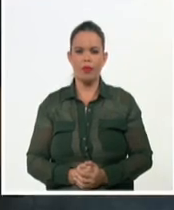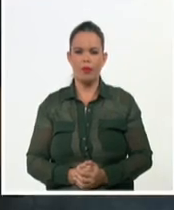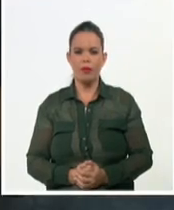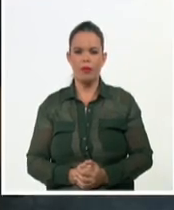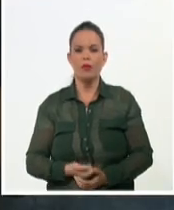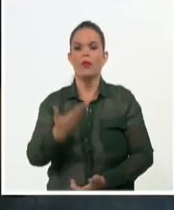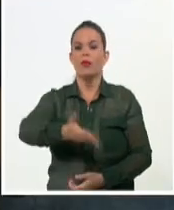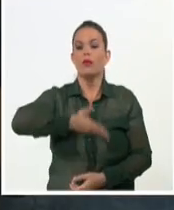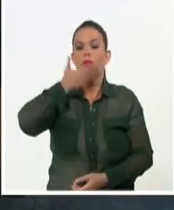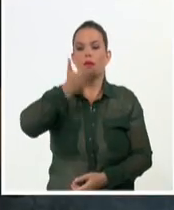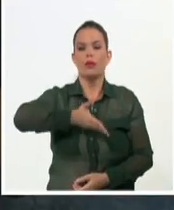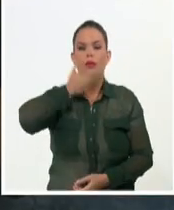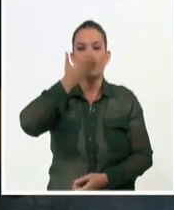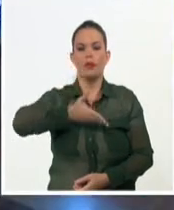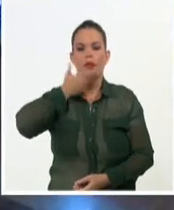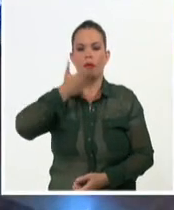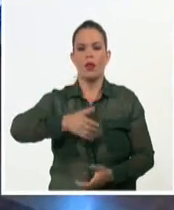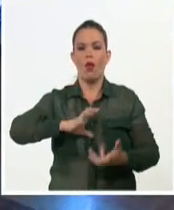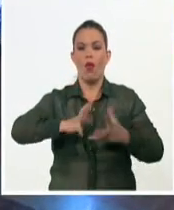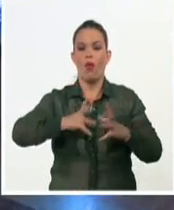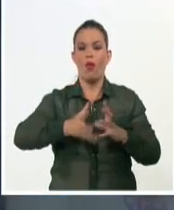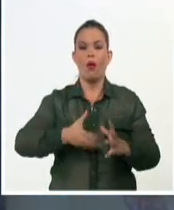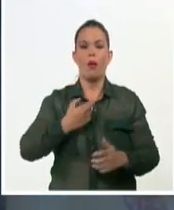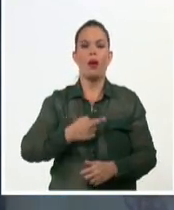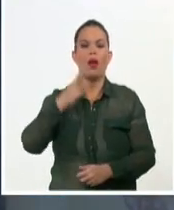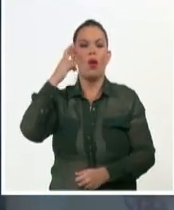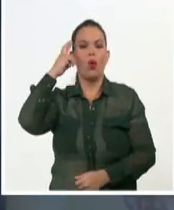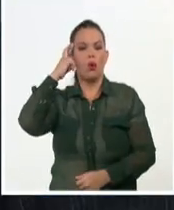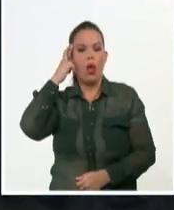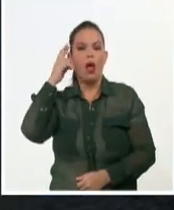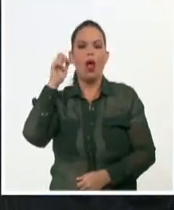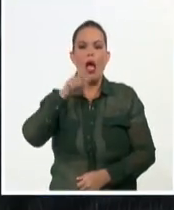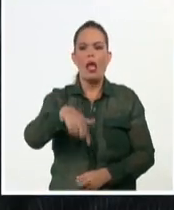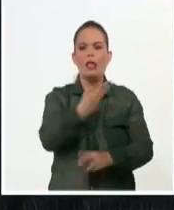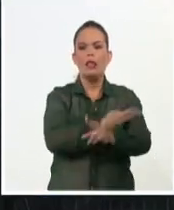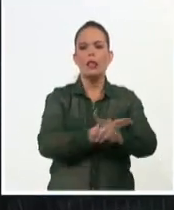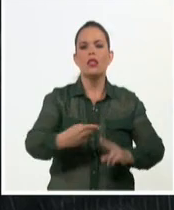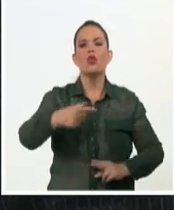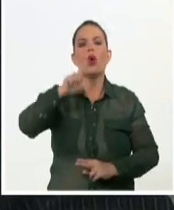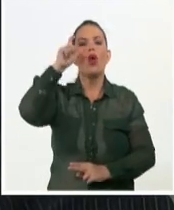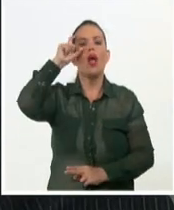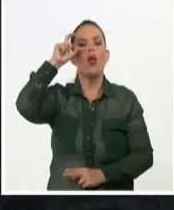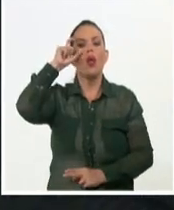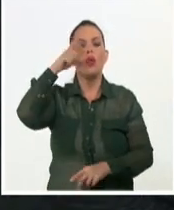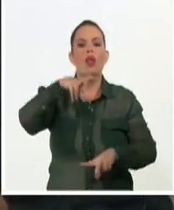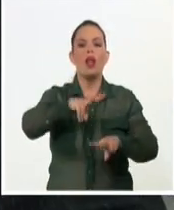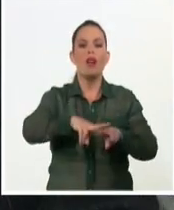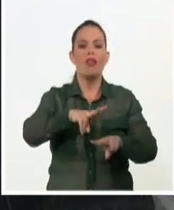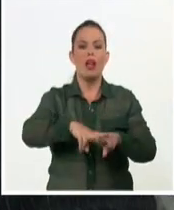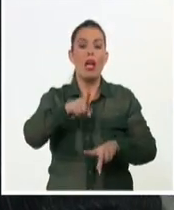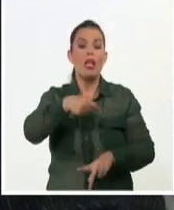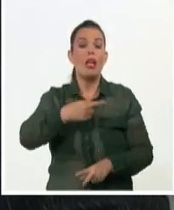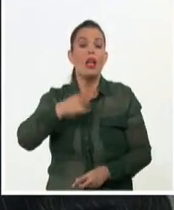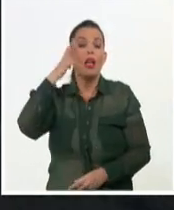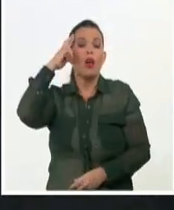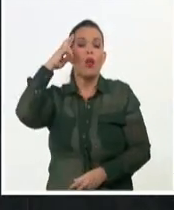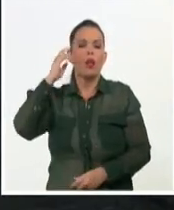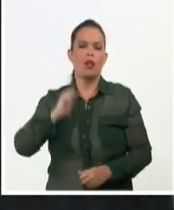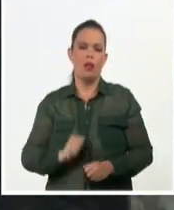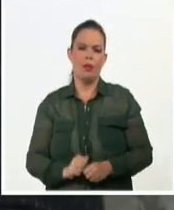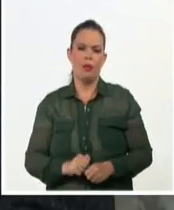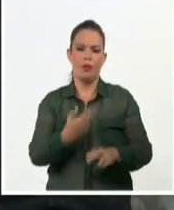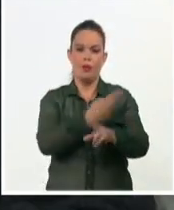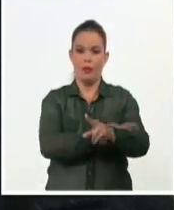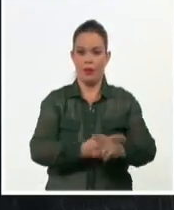...del acto fueron para recordar la impronta del historiador de La Habana. Viene a la memoria los sueños de Leal, de Eusebio Leal, que